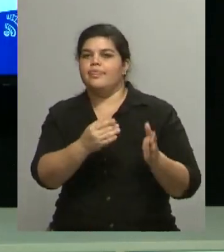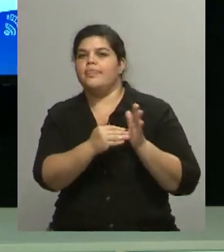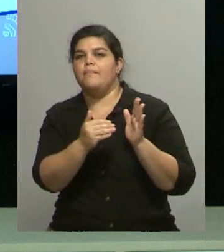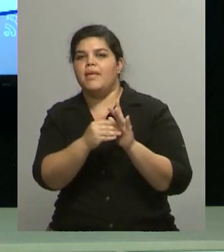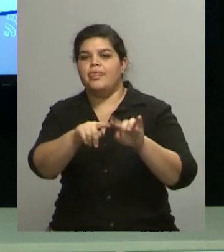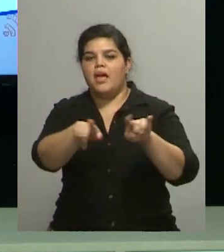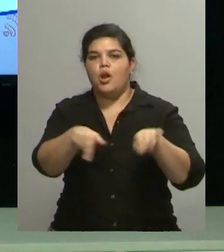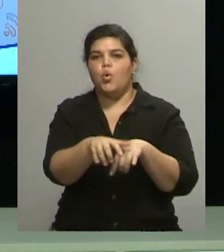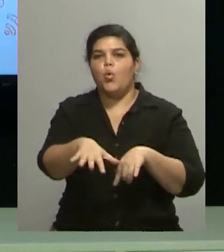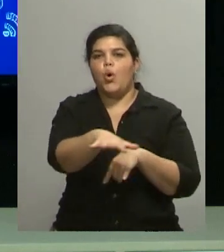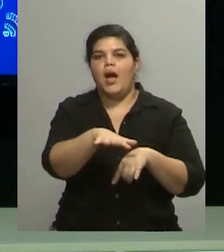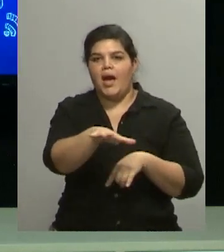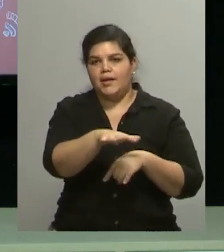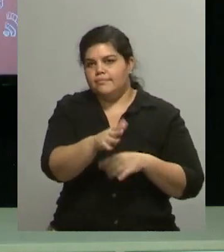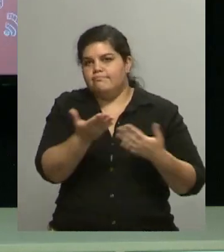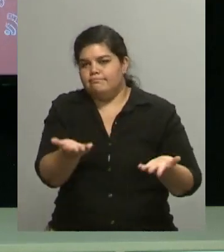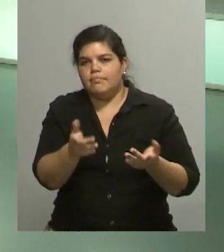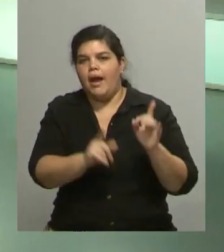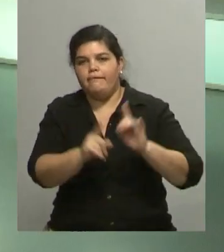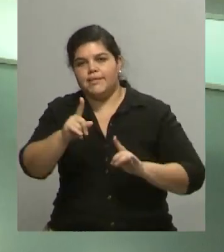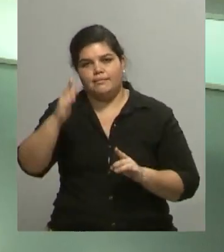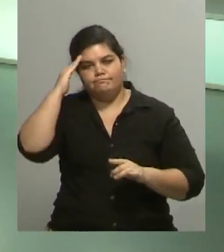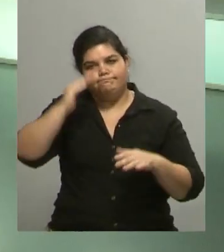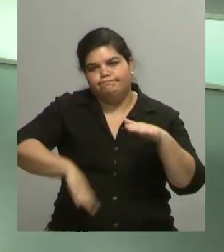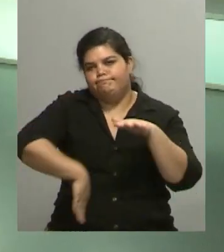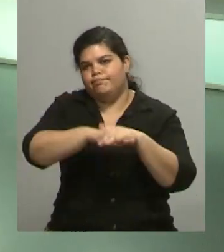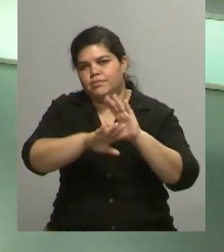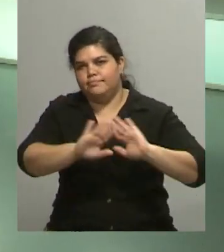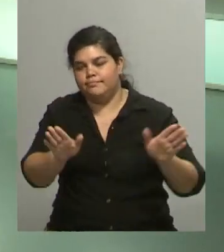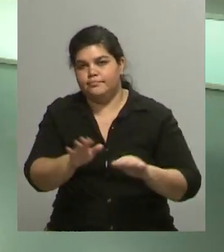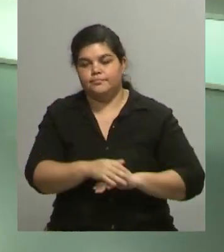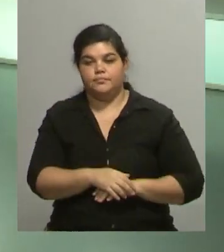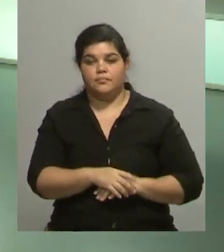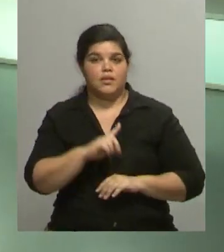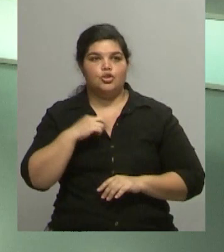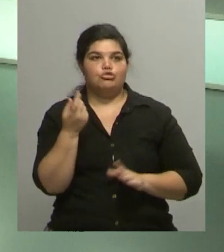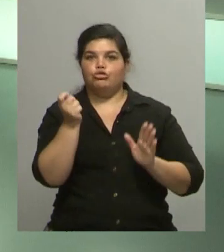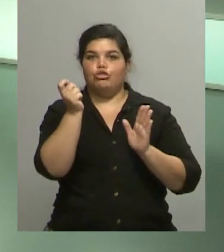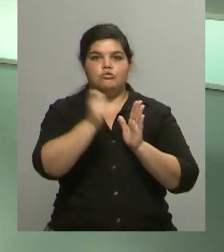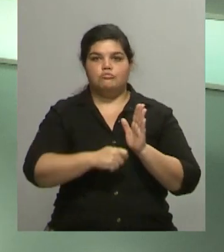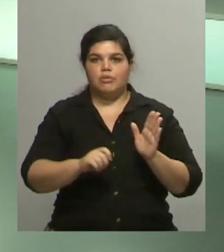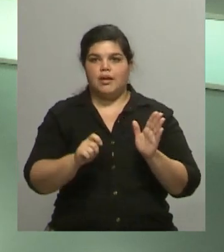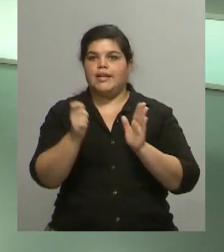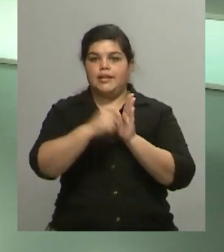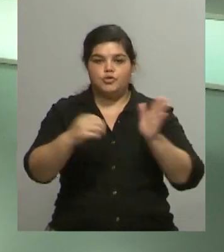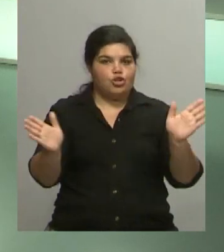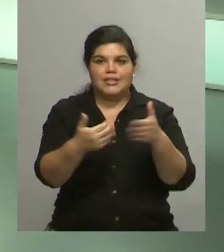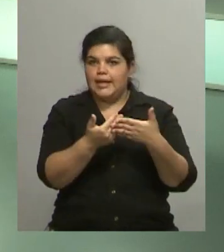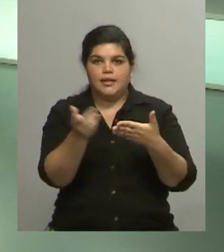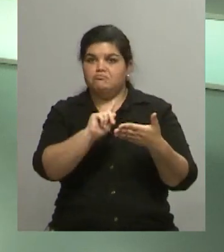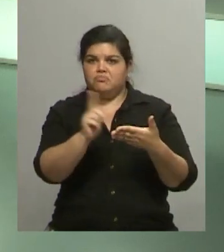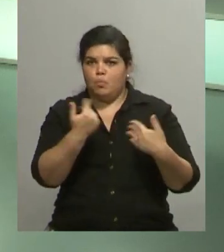Claro, claro, claro, claro. Así que, pero sí, sí, sí. Y no cerramos la inscripción durante todo el año. O sea,